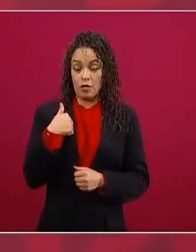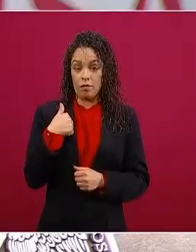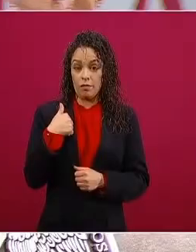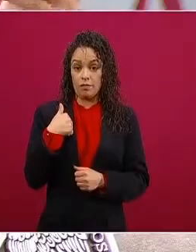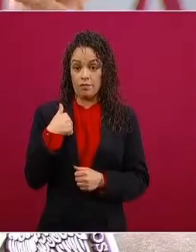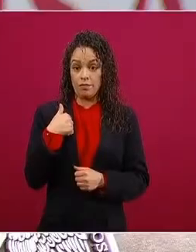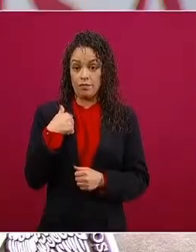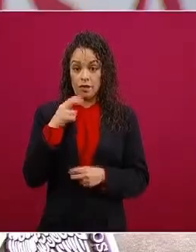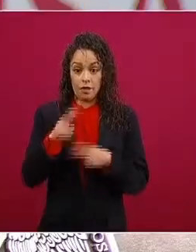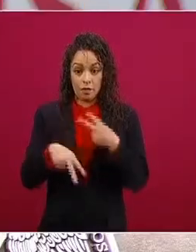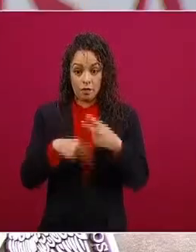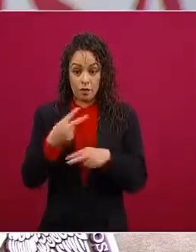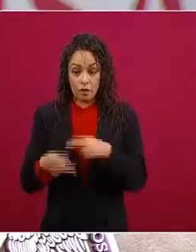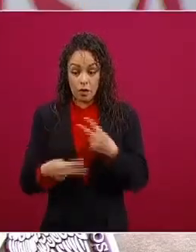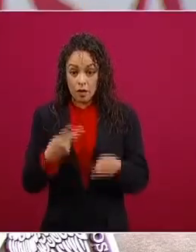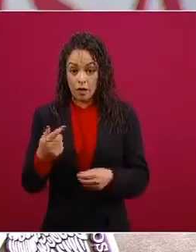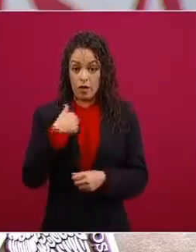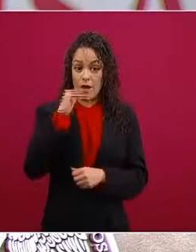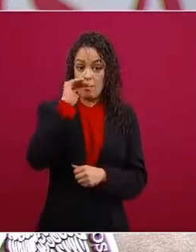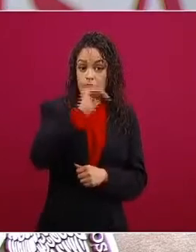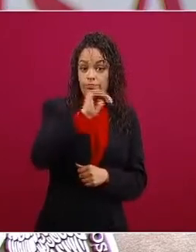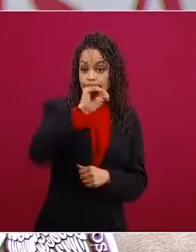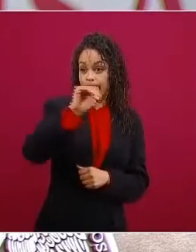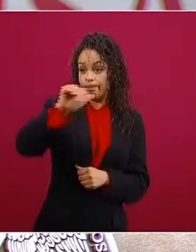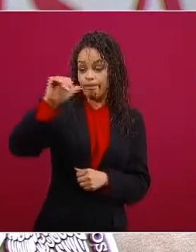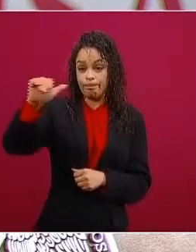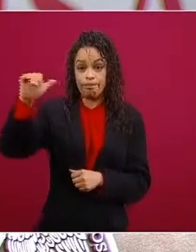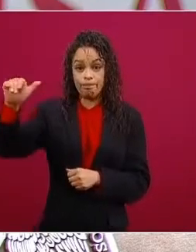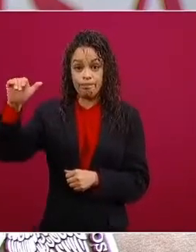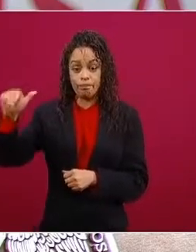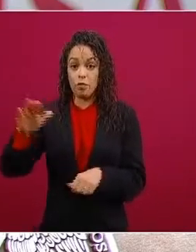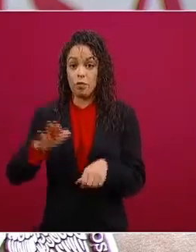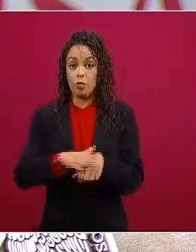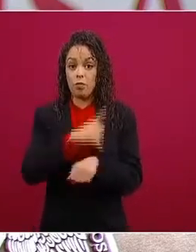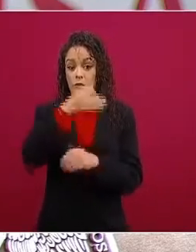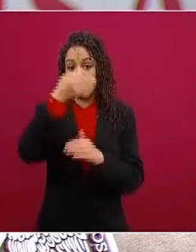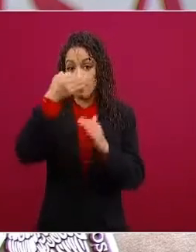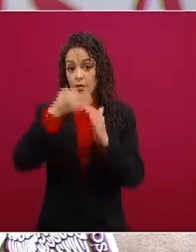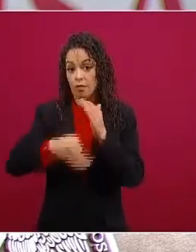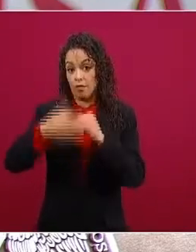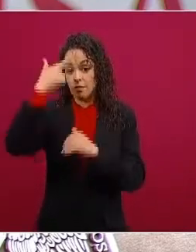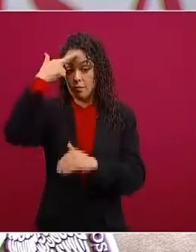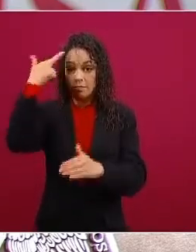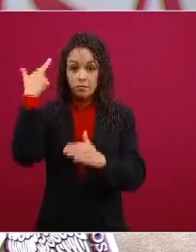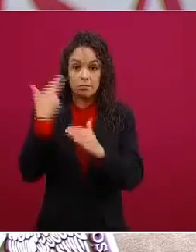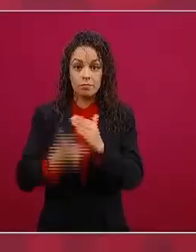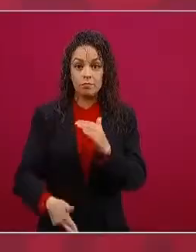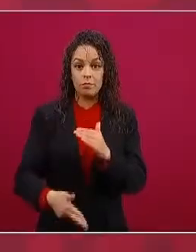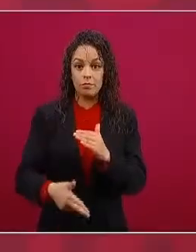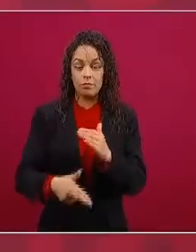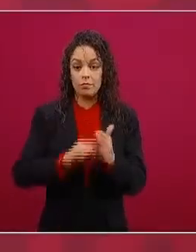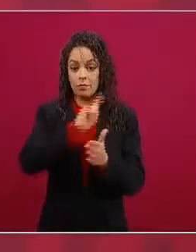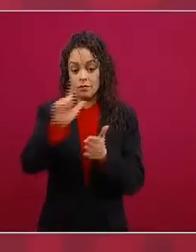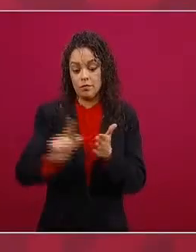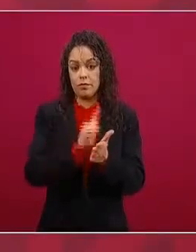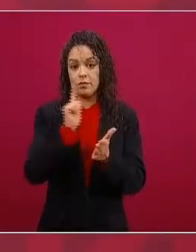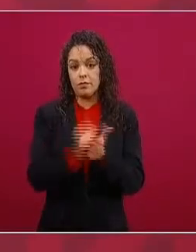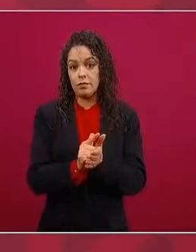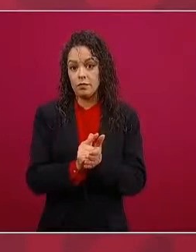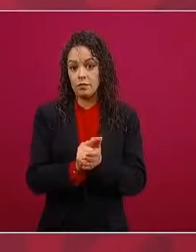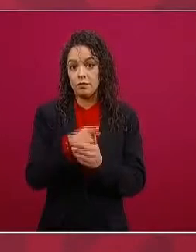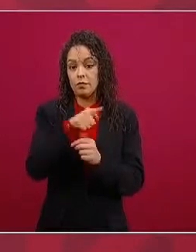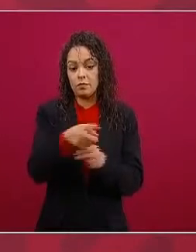porque consideramos que es ilegal a huachicoleros a delincuentes